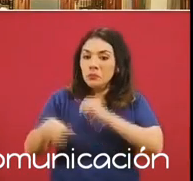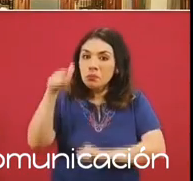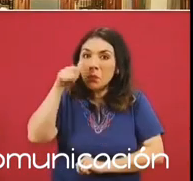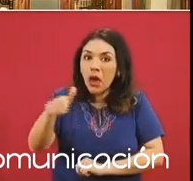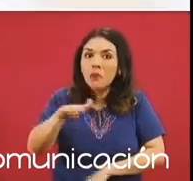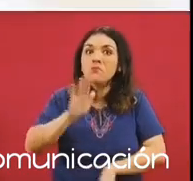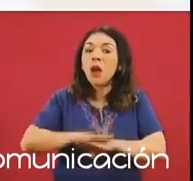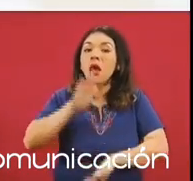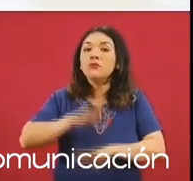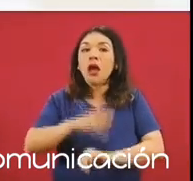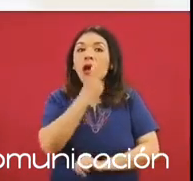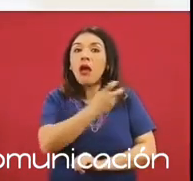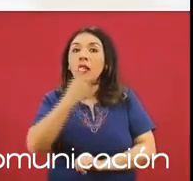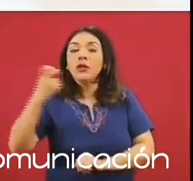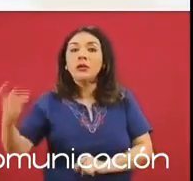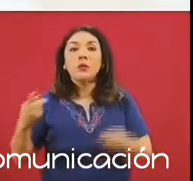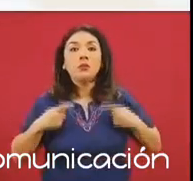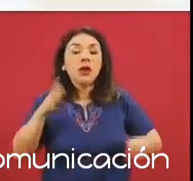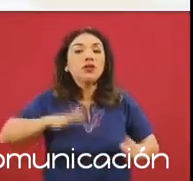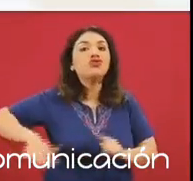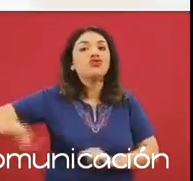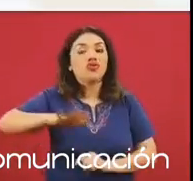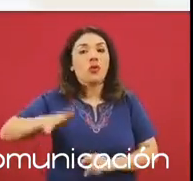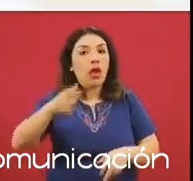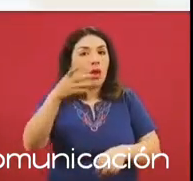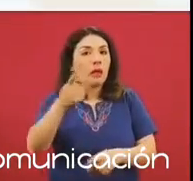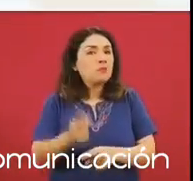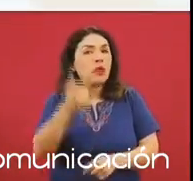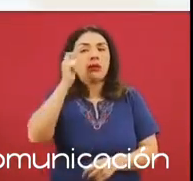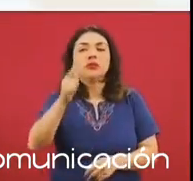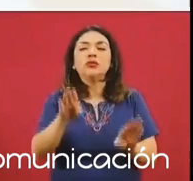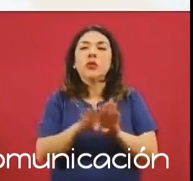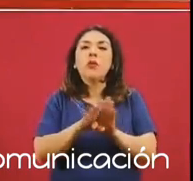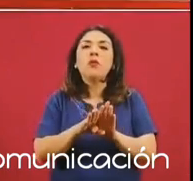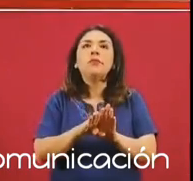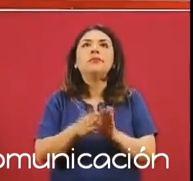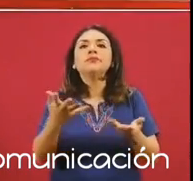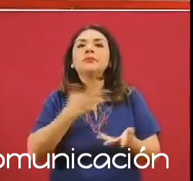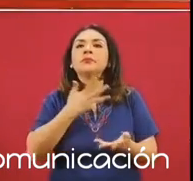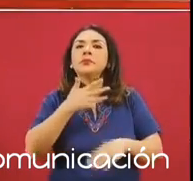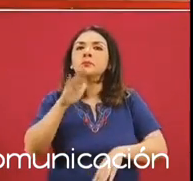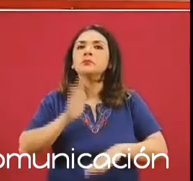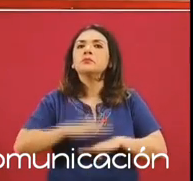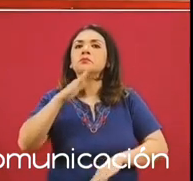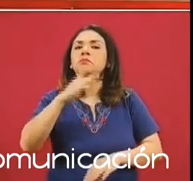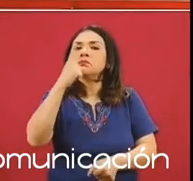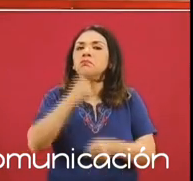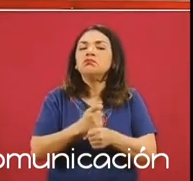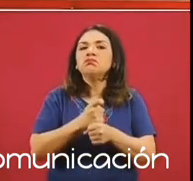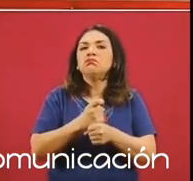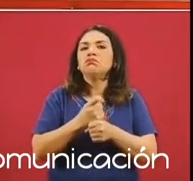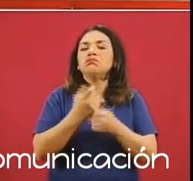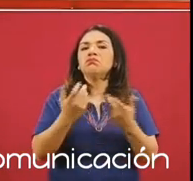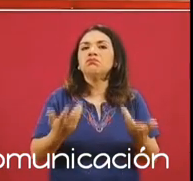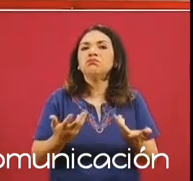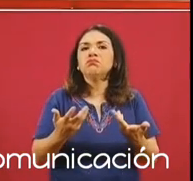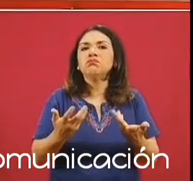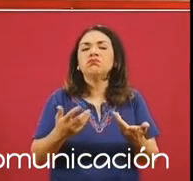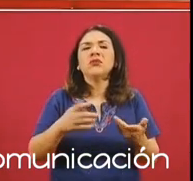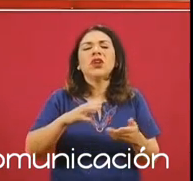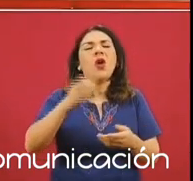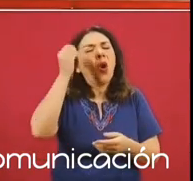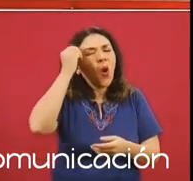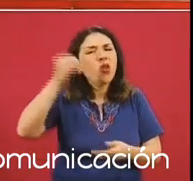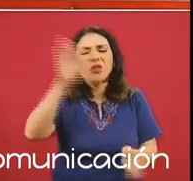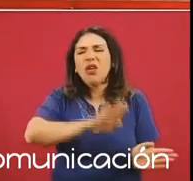sobre todo en este tipo de poblaciones que han tenido mayor rezago.